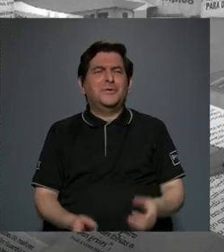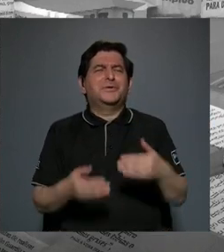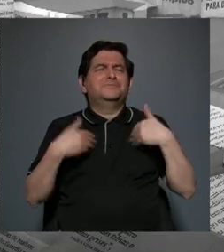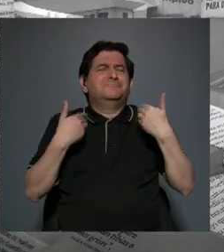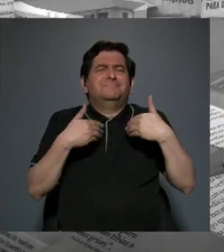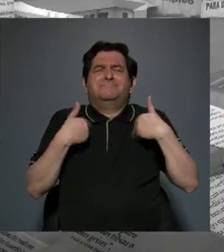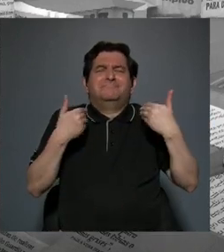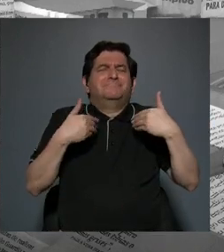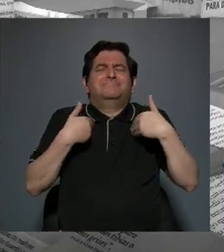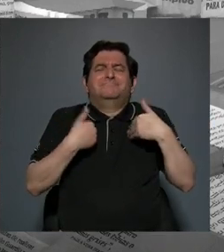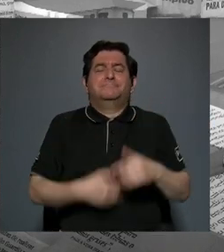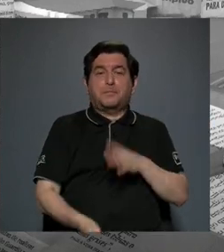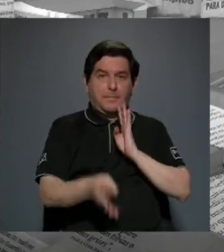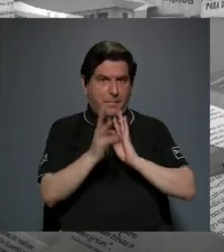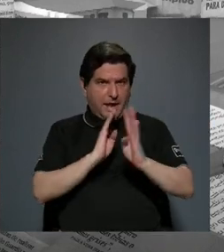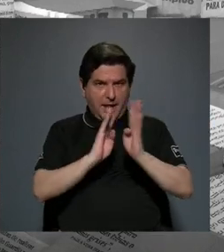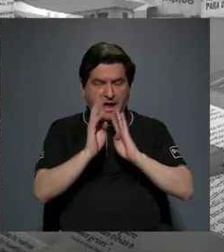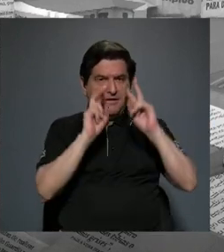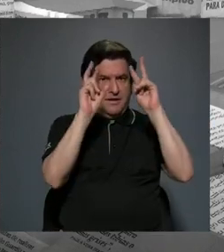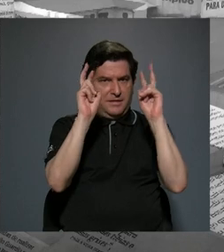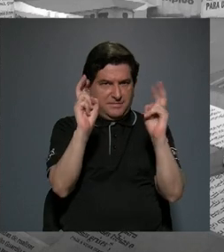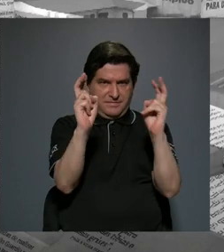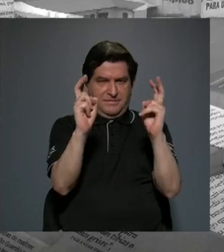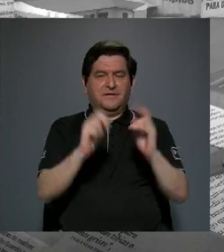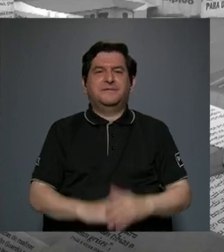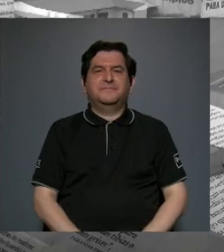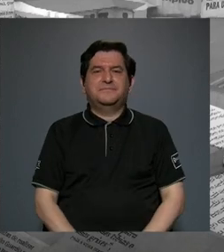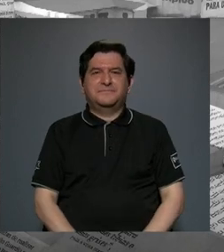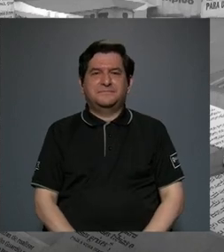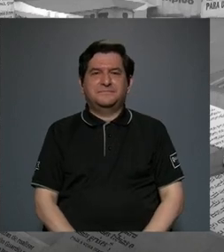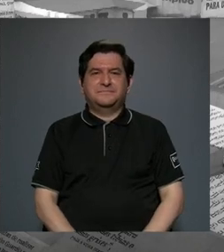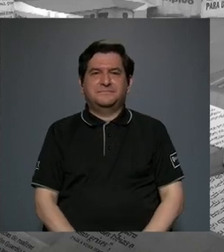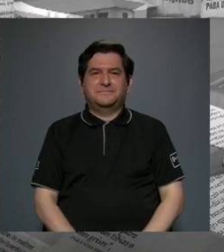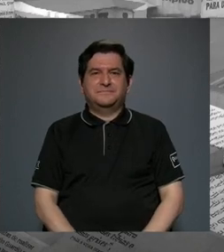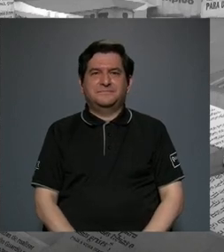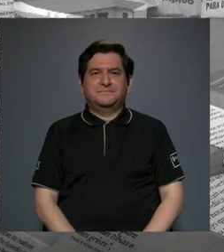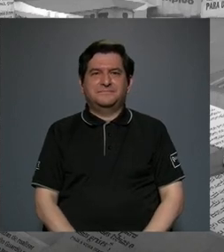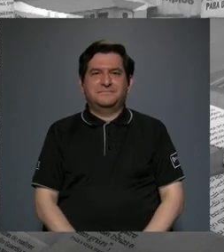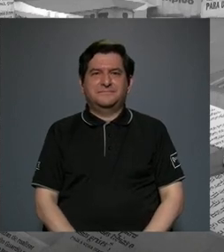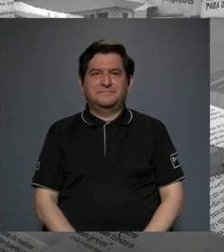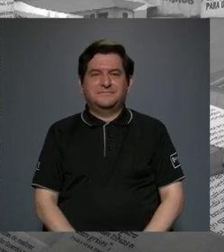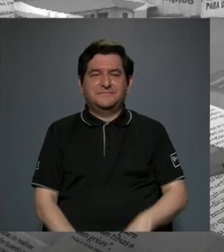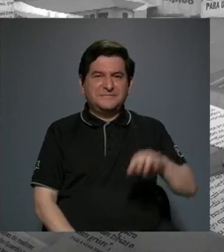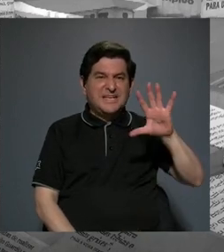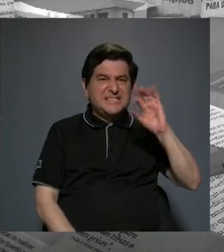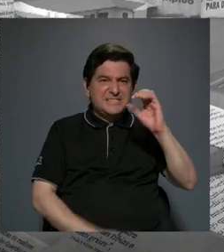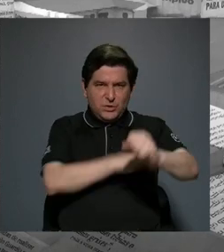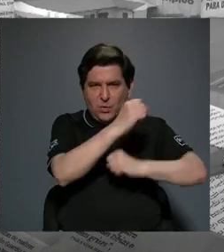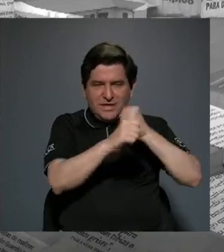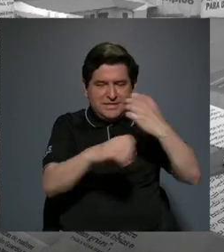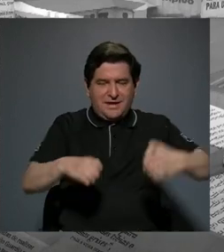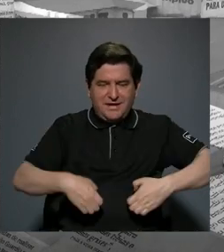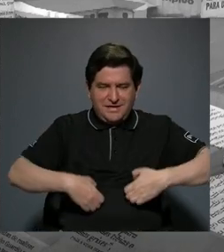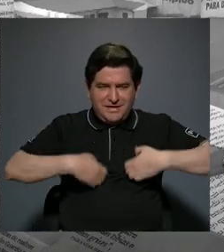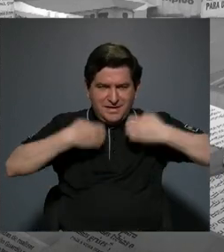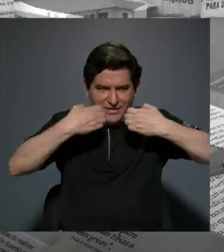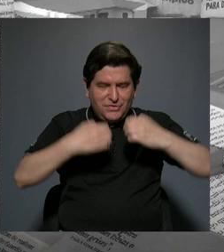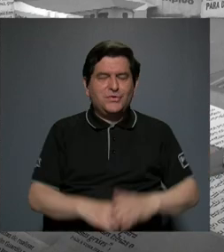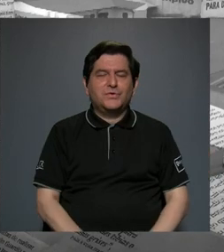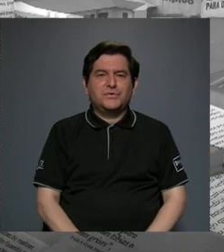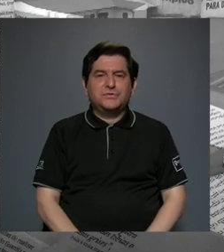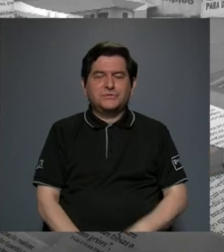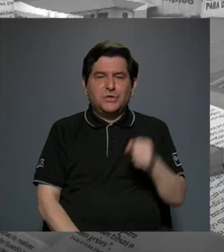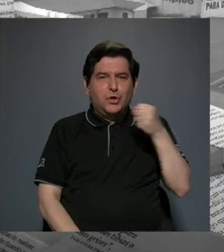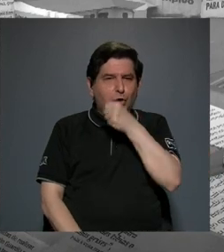alegría de hablar sobre un tema de las cinco décadas de existencia del